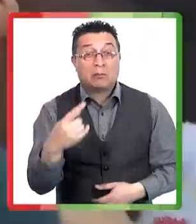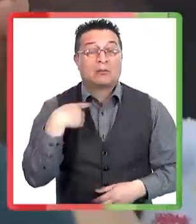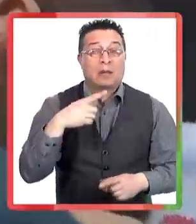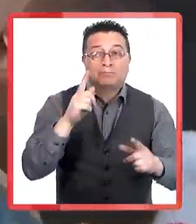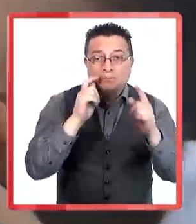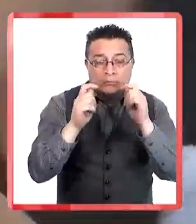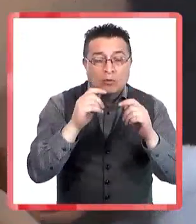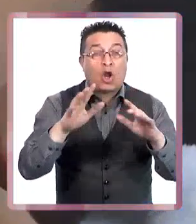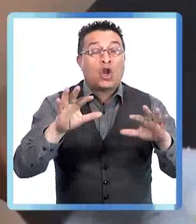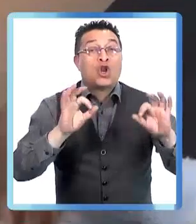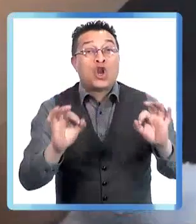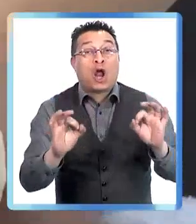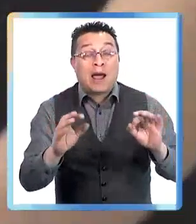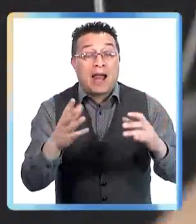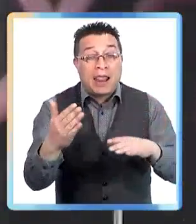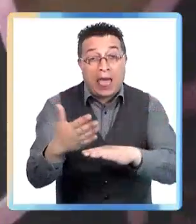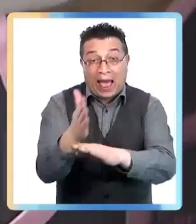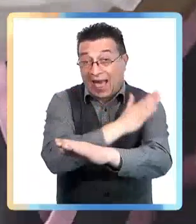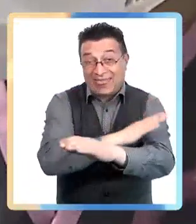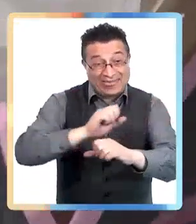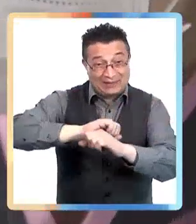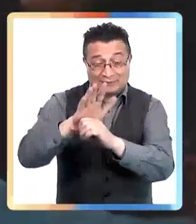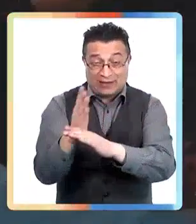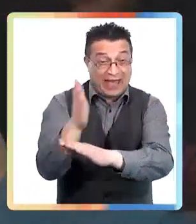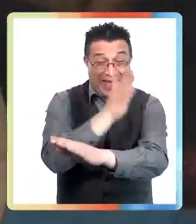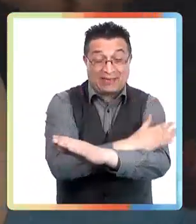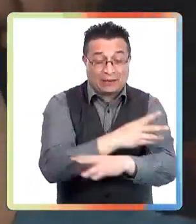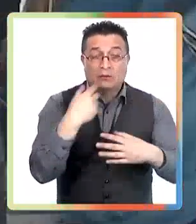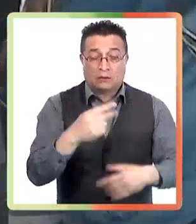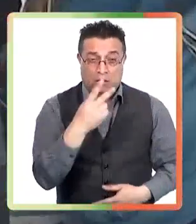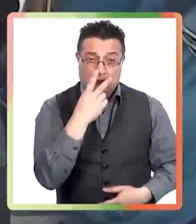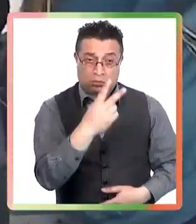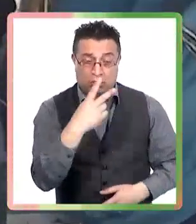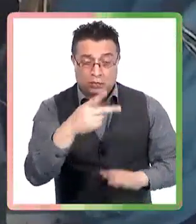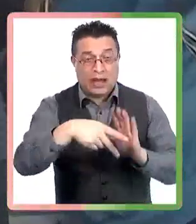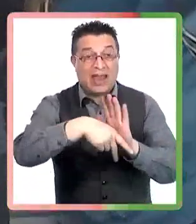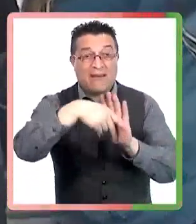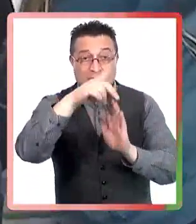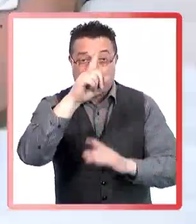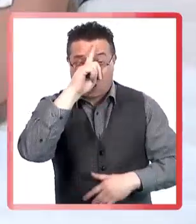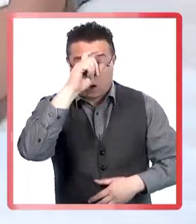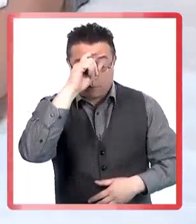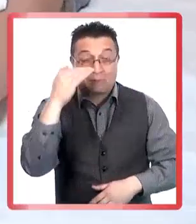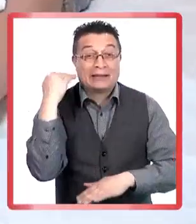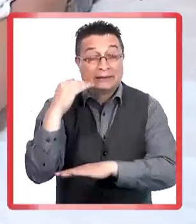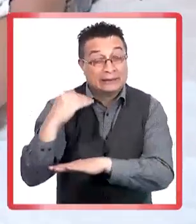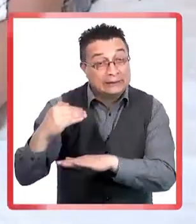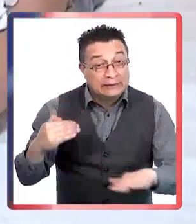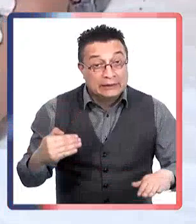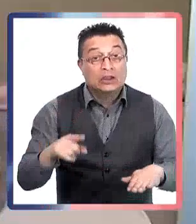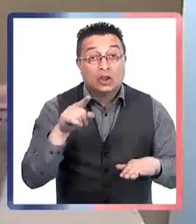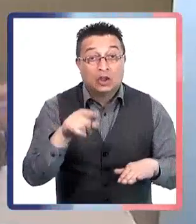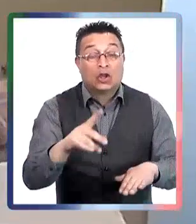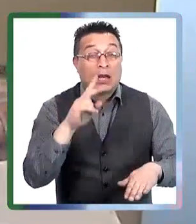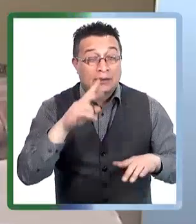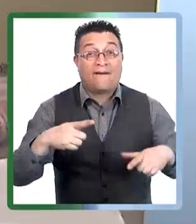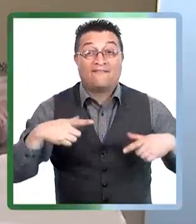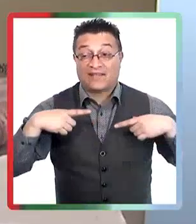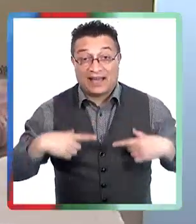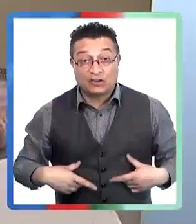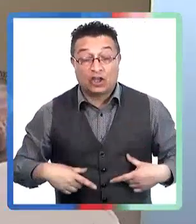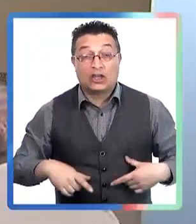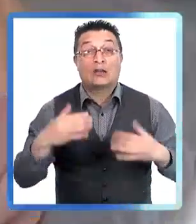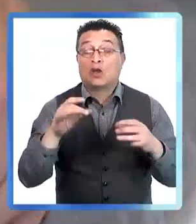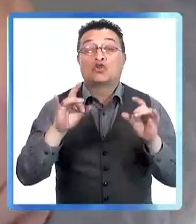vacaciones de invierno clásicas de dos semanas la transmisión bajaba. Y efectivamente había un rebrote volviendo en agosto